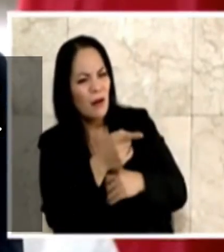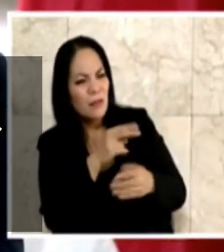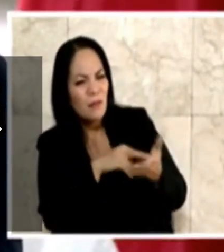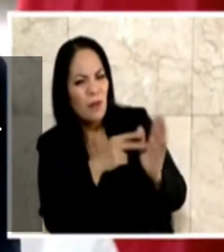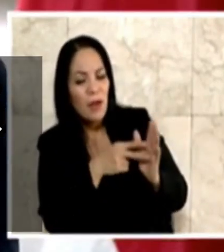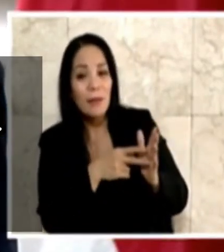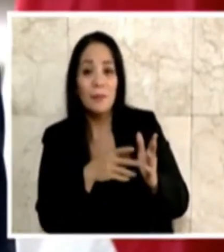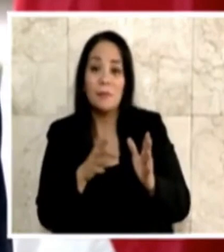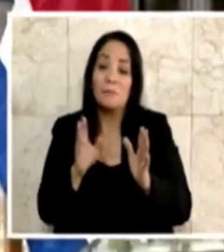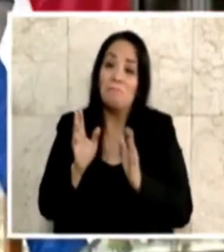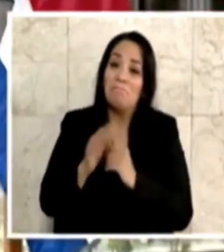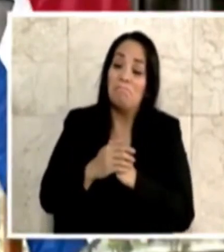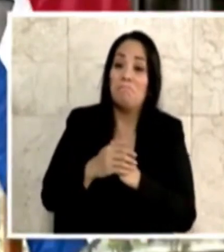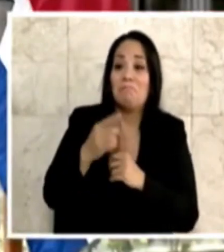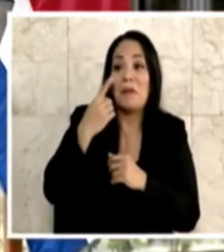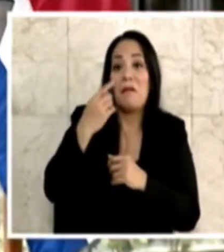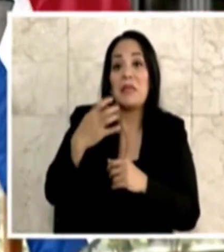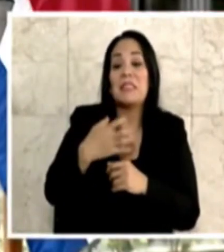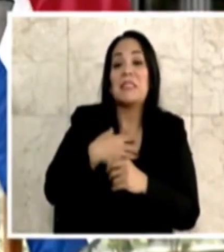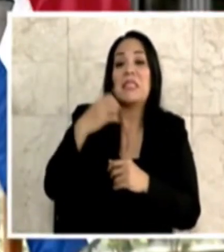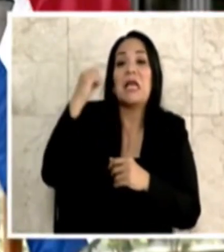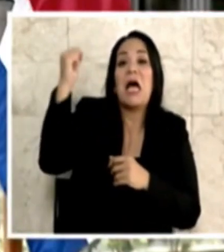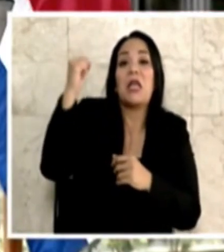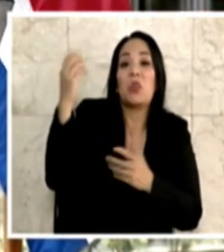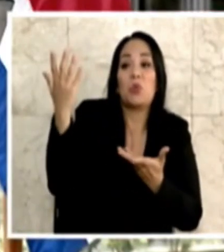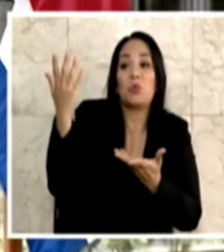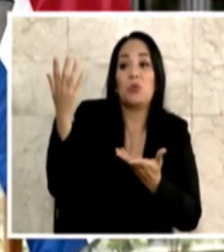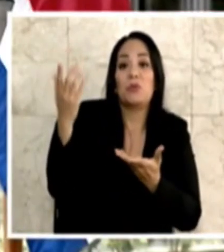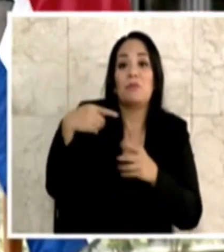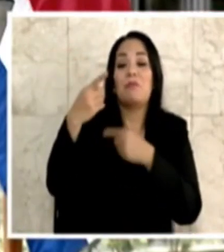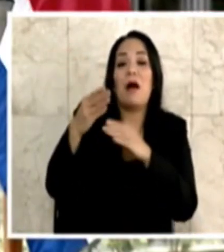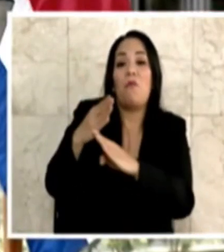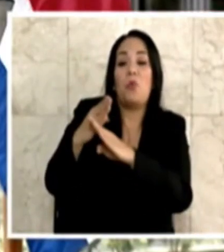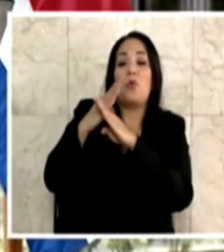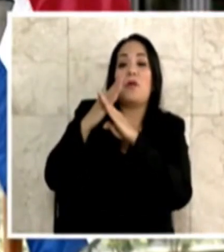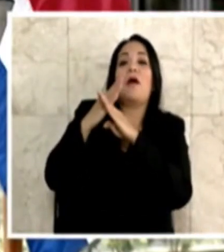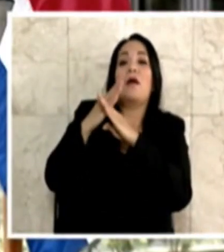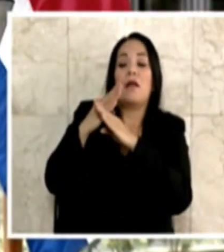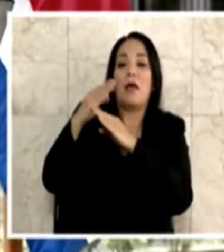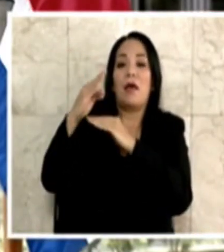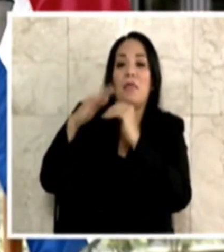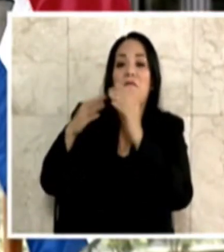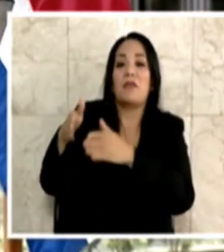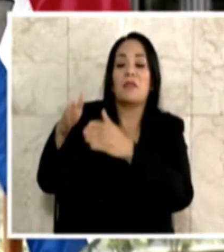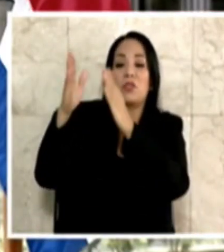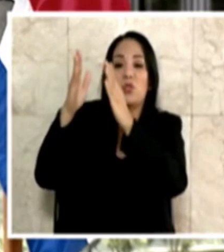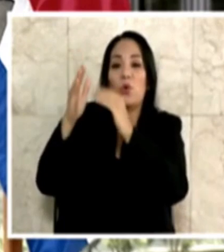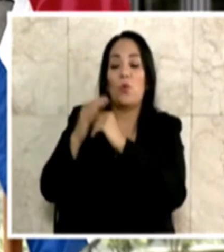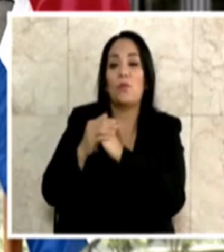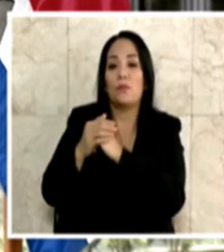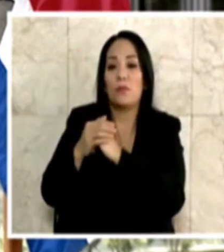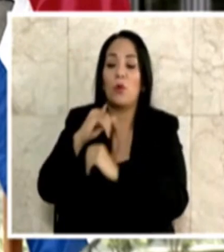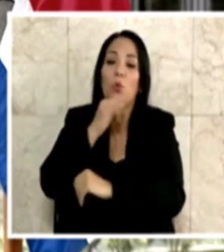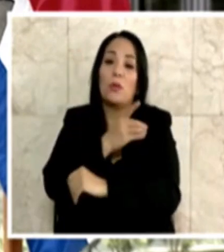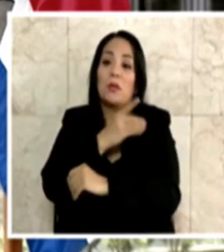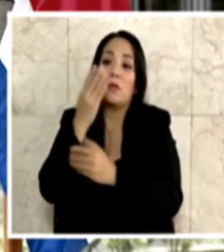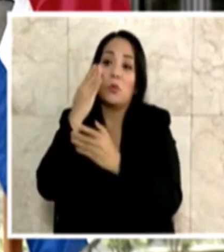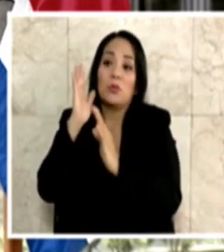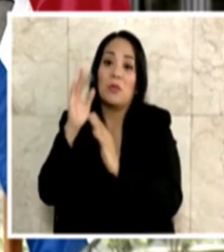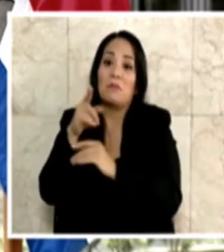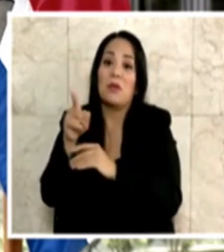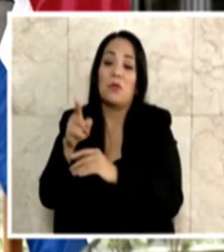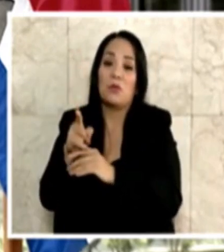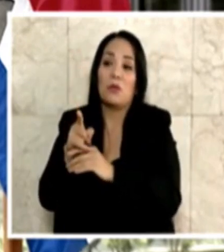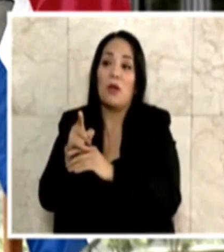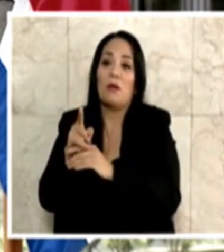Si me dejan entrar los sindicatos que están llamando a bloquear la entrada del edificio donde está la junta directiva. Pero vamos a